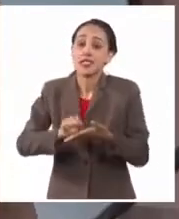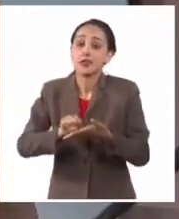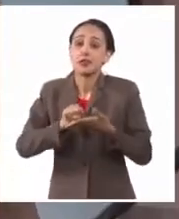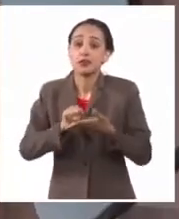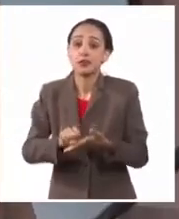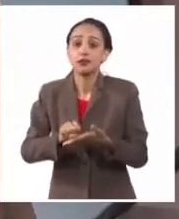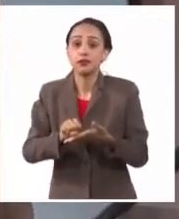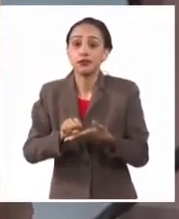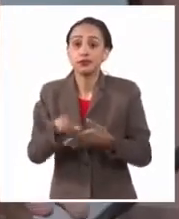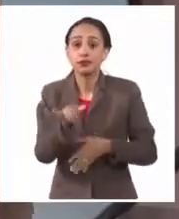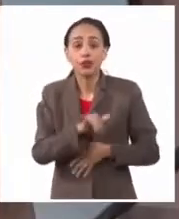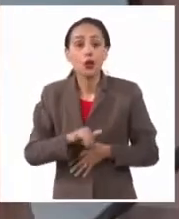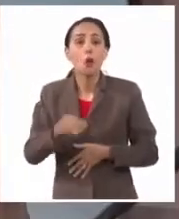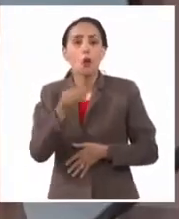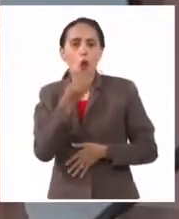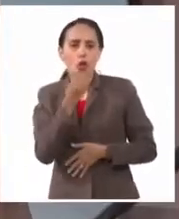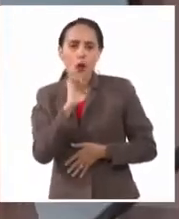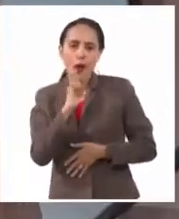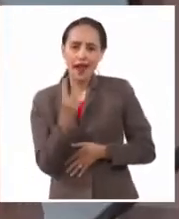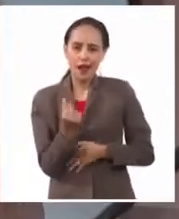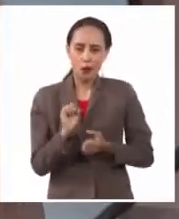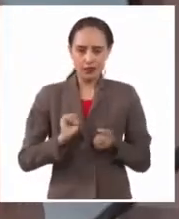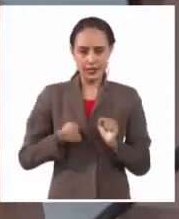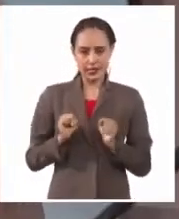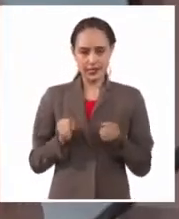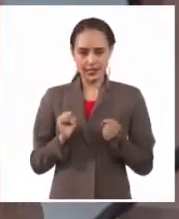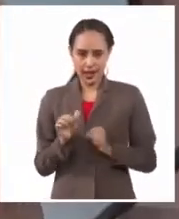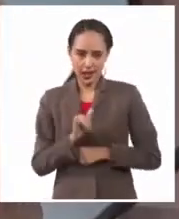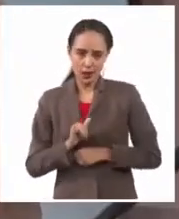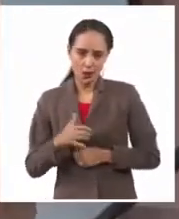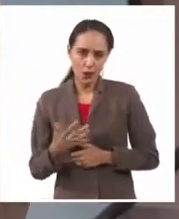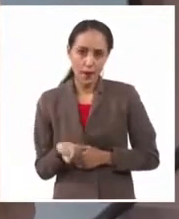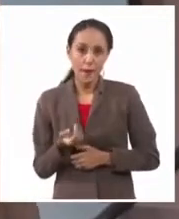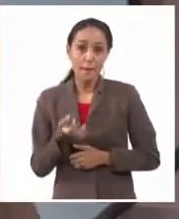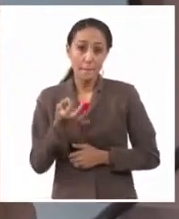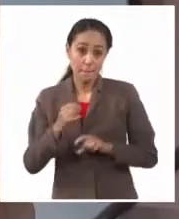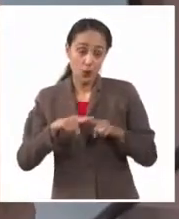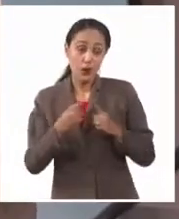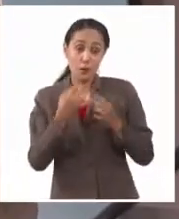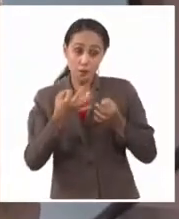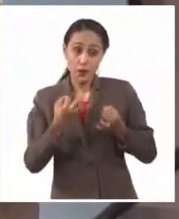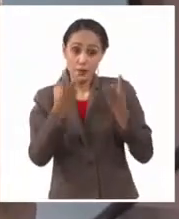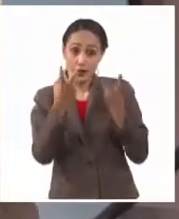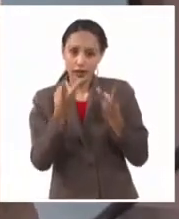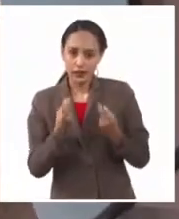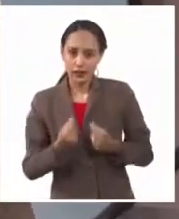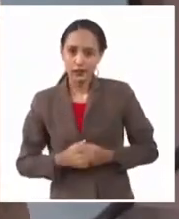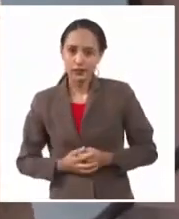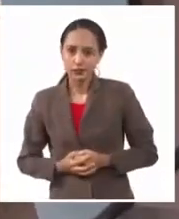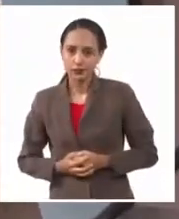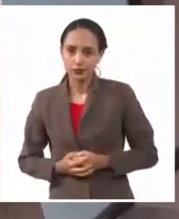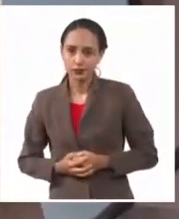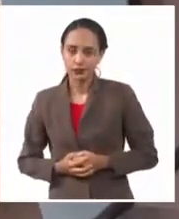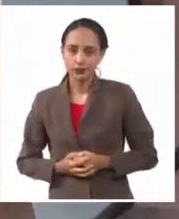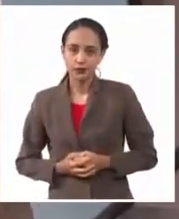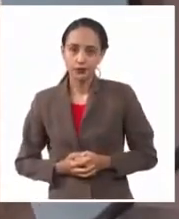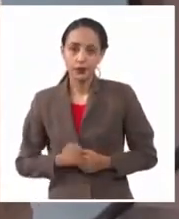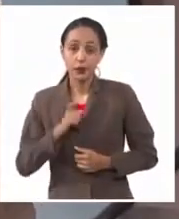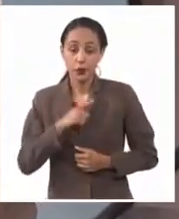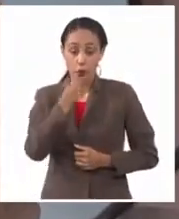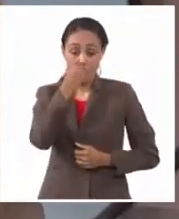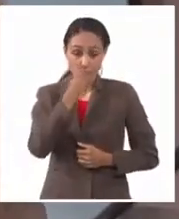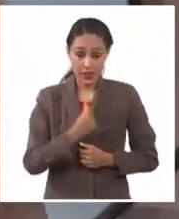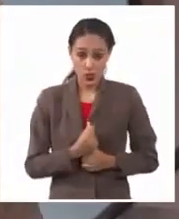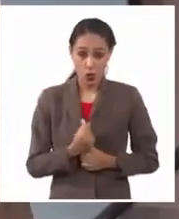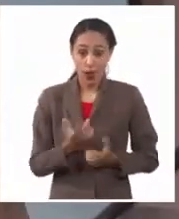la puede economizar en función de esa misma cantidad. Y para la persona que recibe el envío,